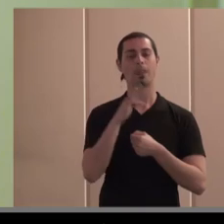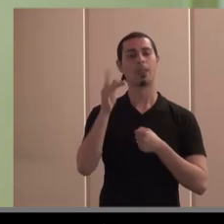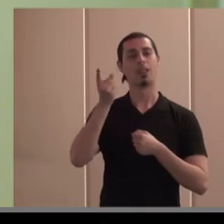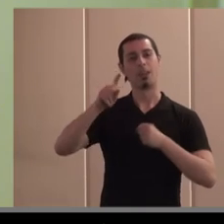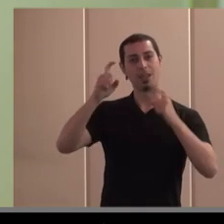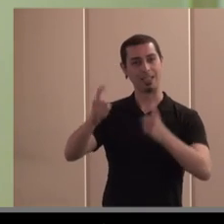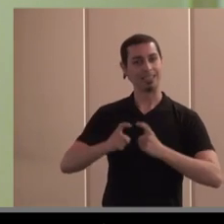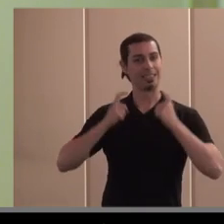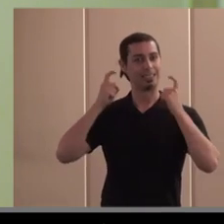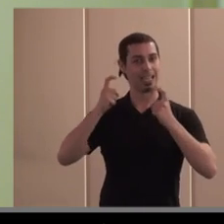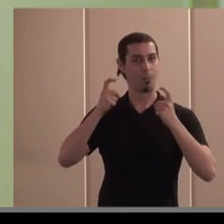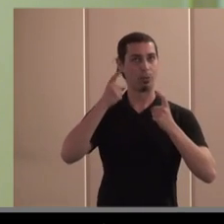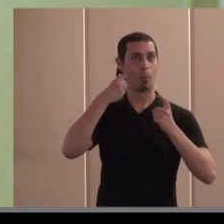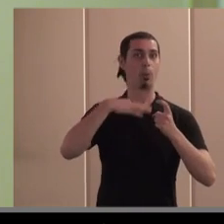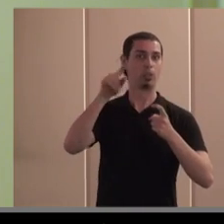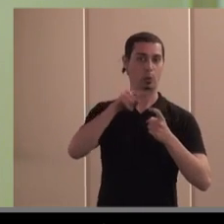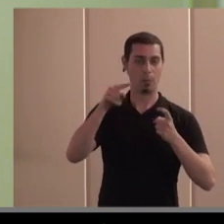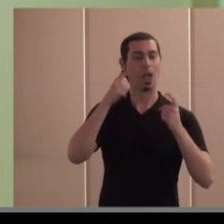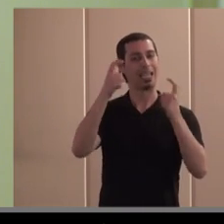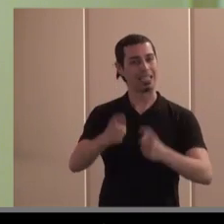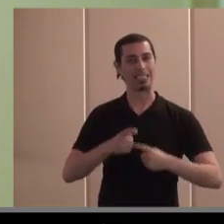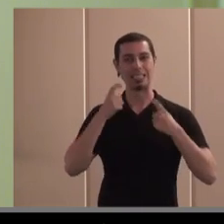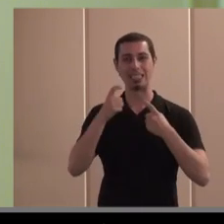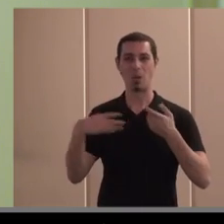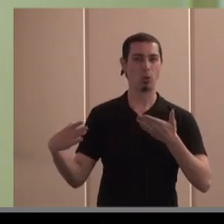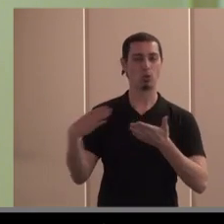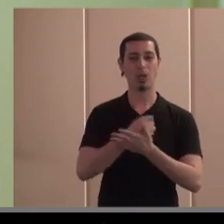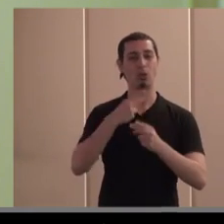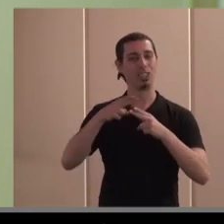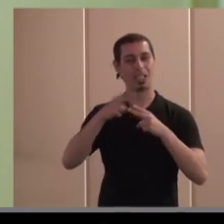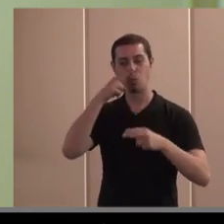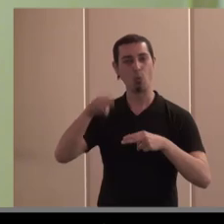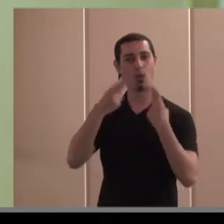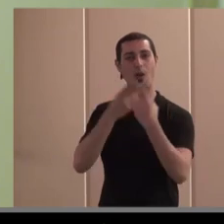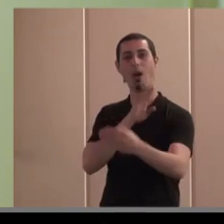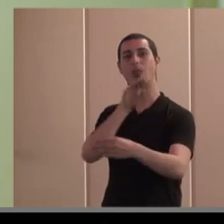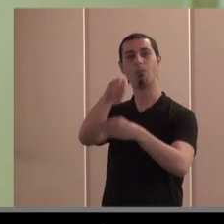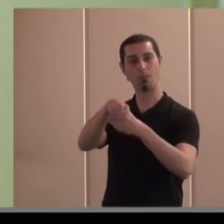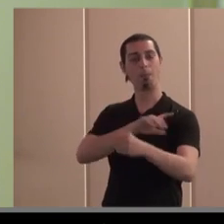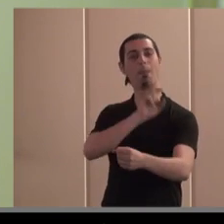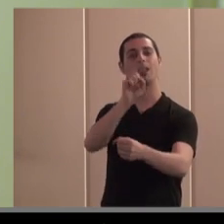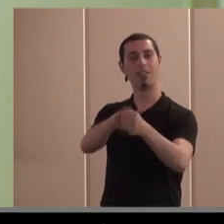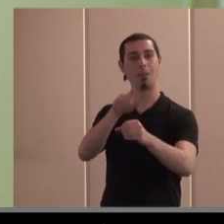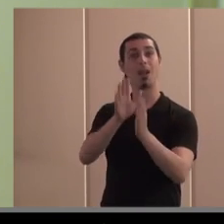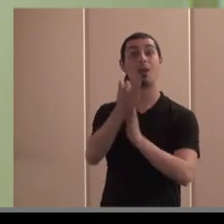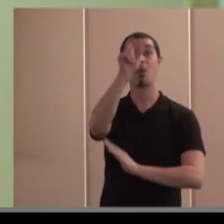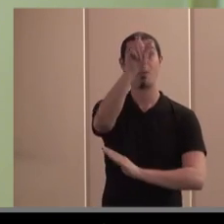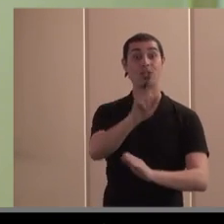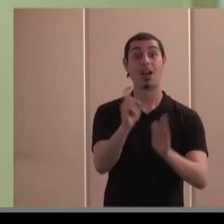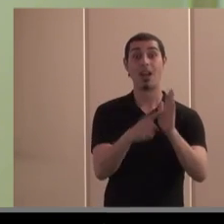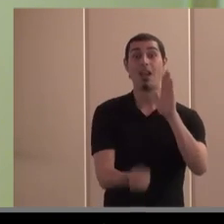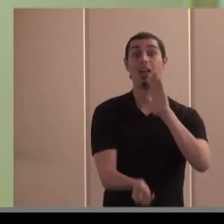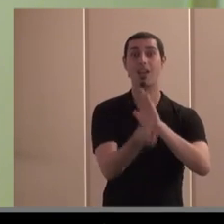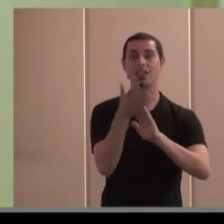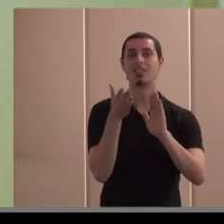intentamos en la medida en que podemos influir en toda la construcción de las políticas públicas para que al legislador no se le olvide que existe